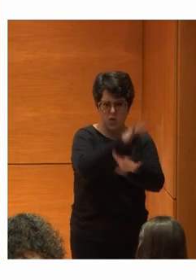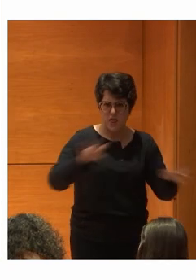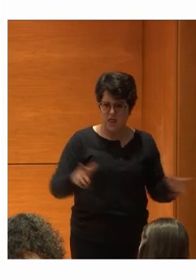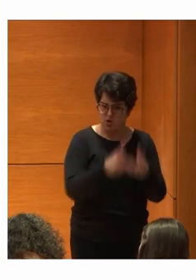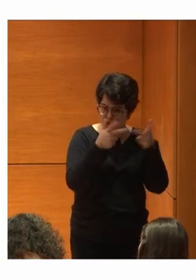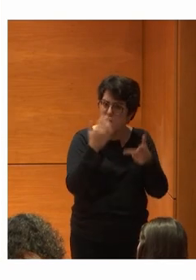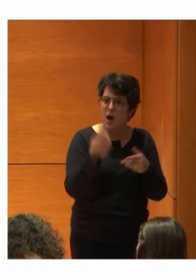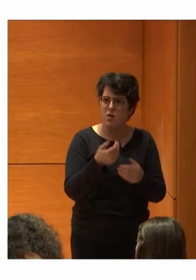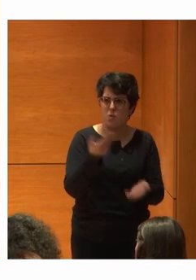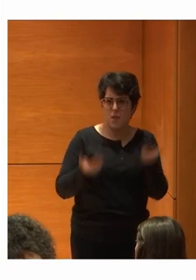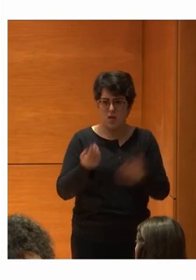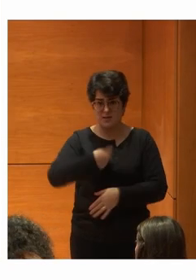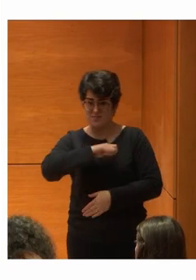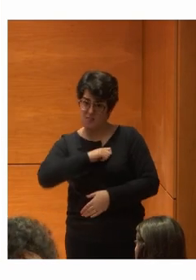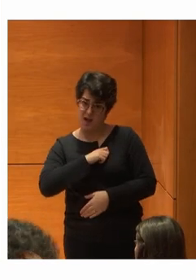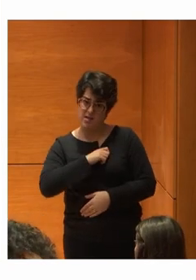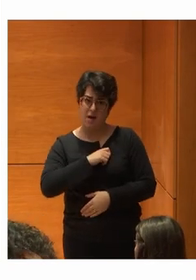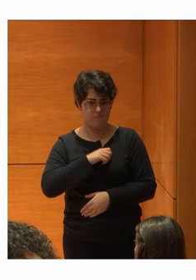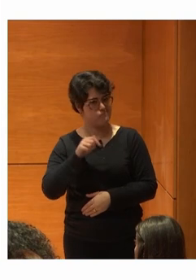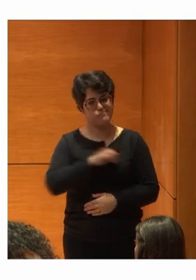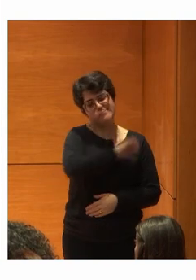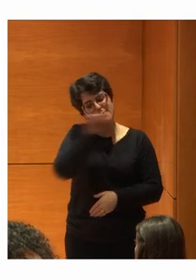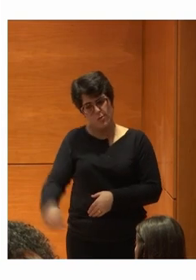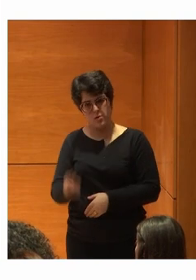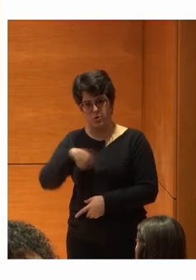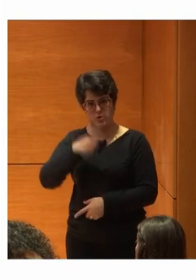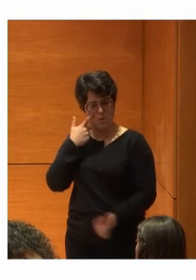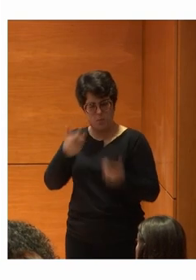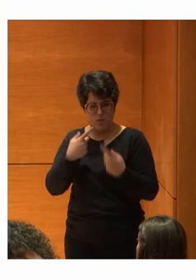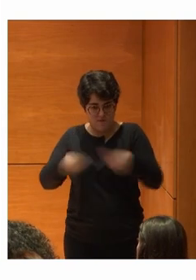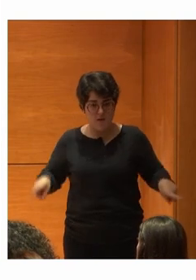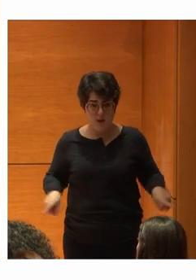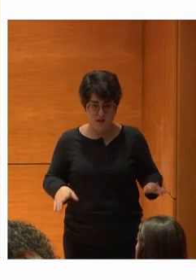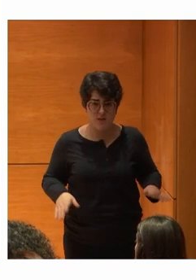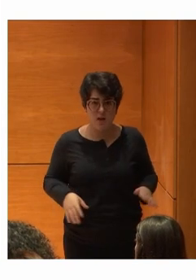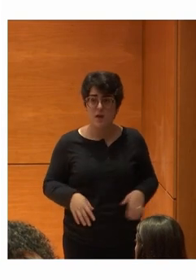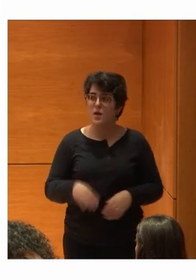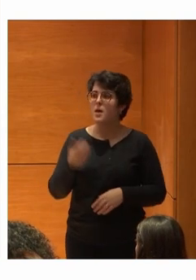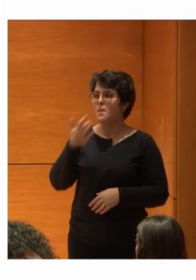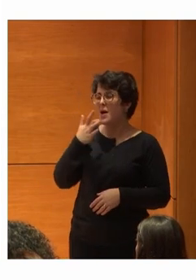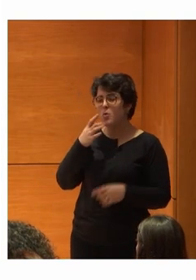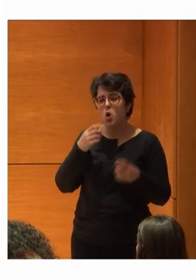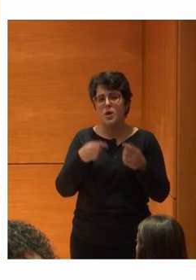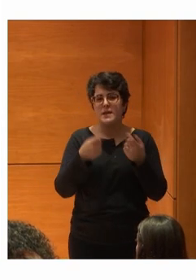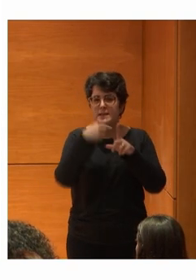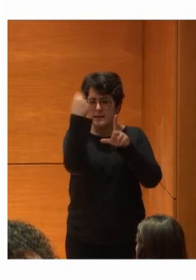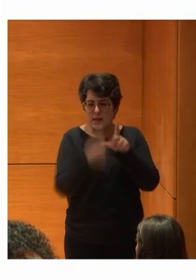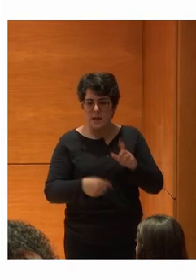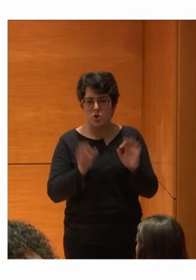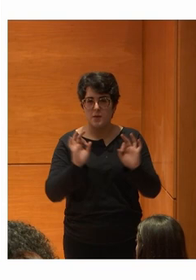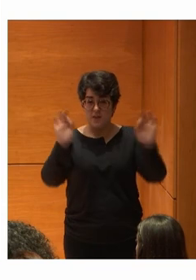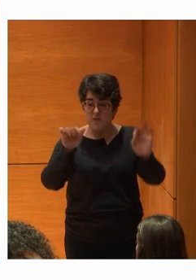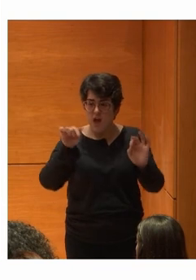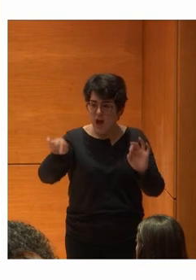Mucho mayor que nosotros Sí que notamos diferencia Y así Desarrollos concretos Que os piden